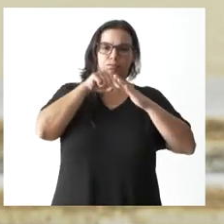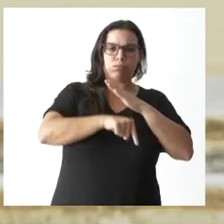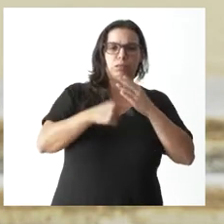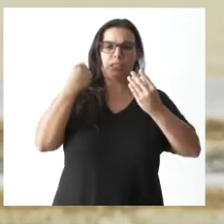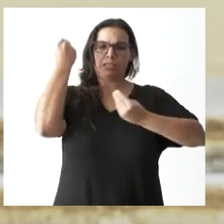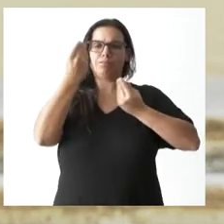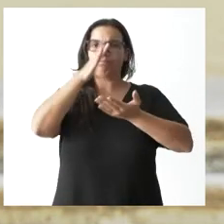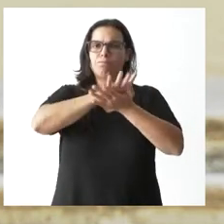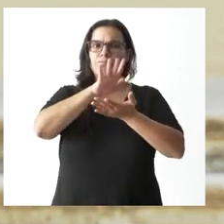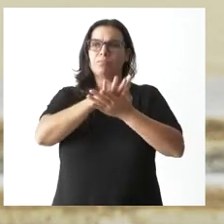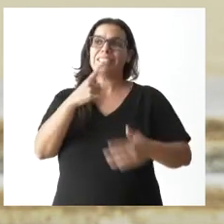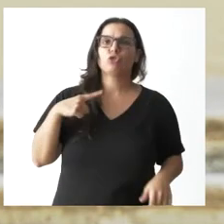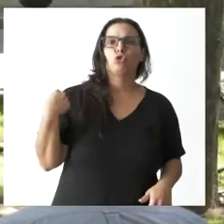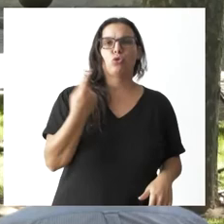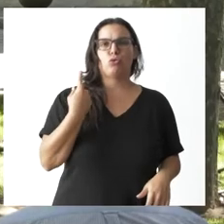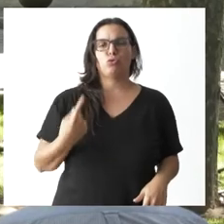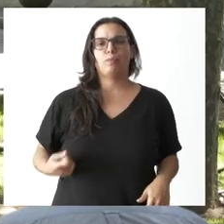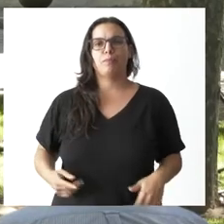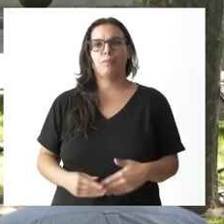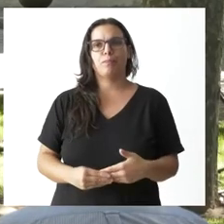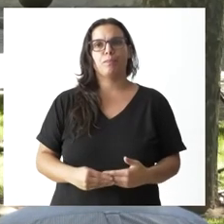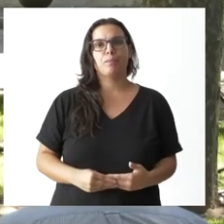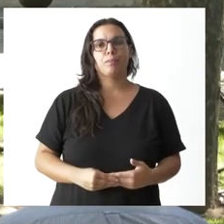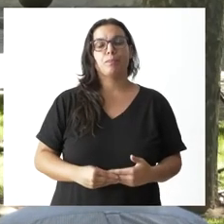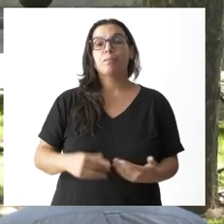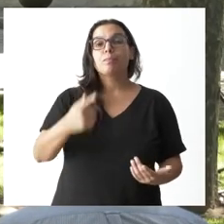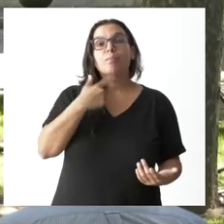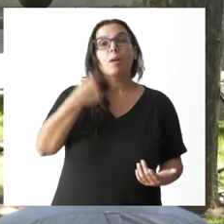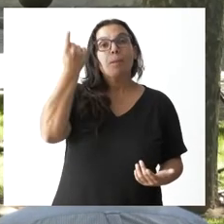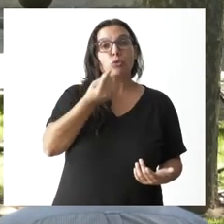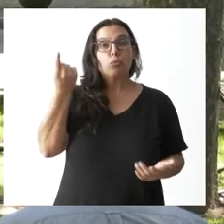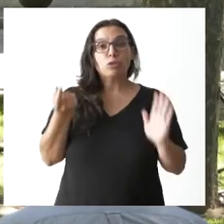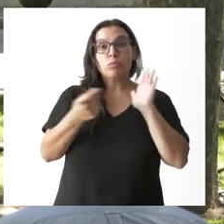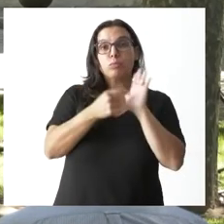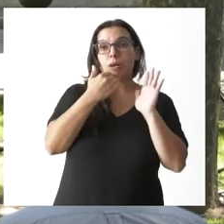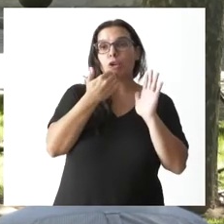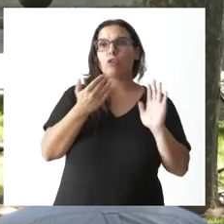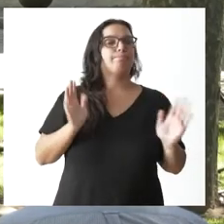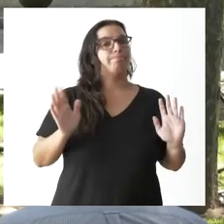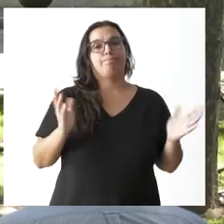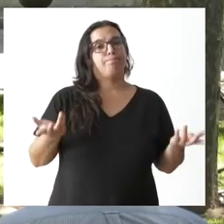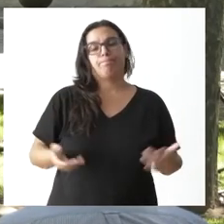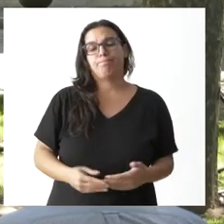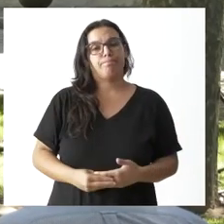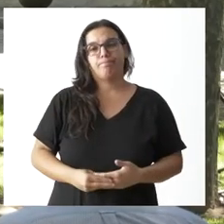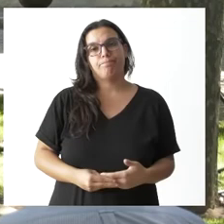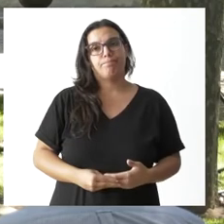sosegada de todos. El presupuesto, no sé si nos puede anticipar algo de que incrementó. No, no, no.